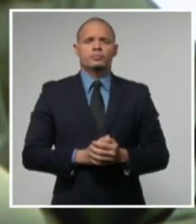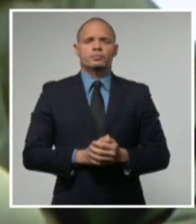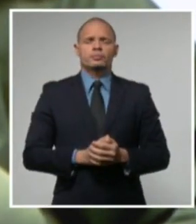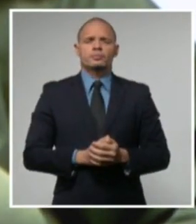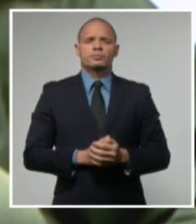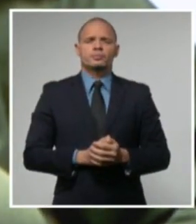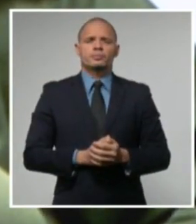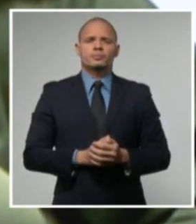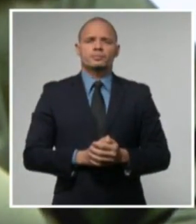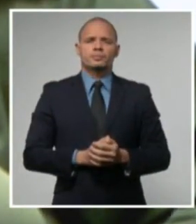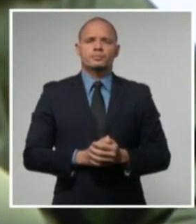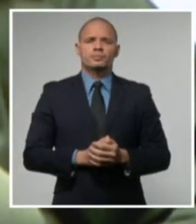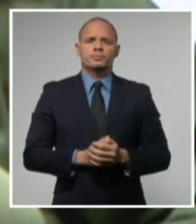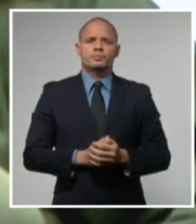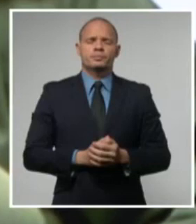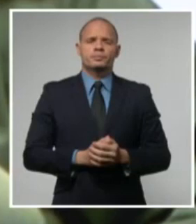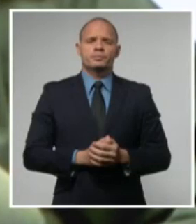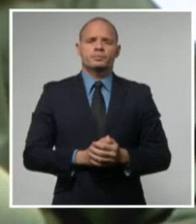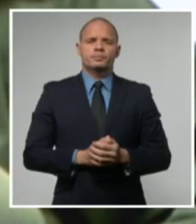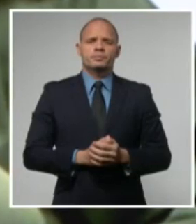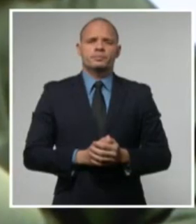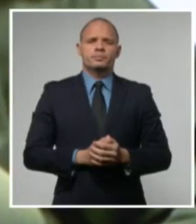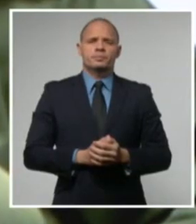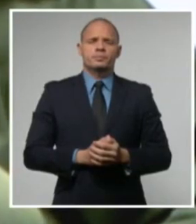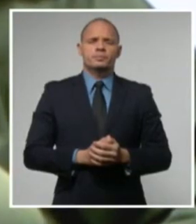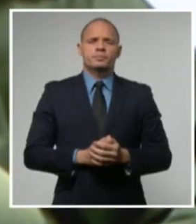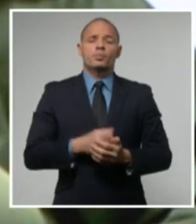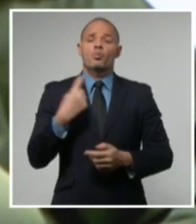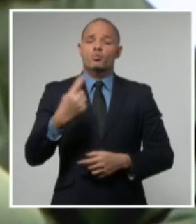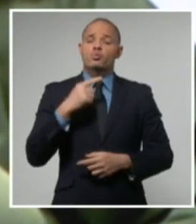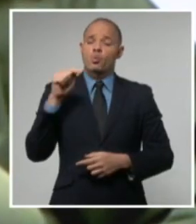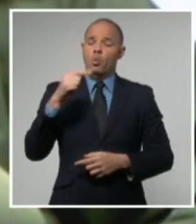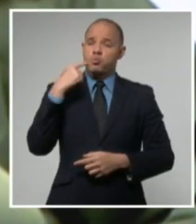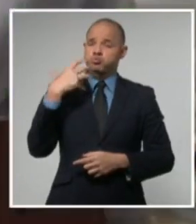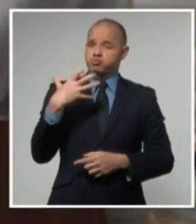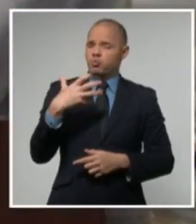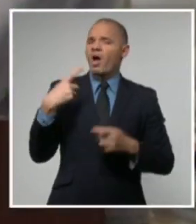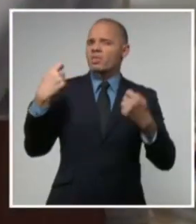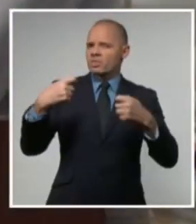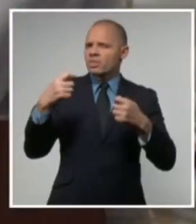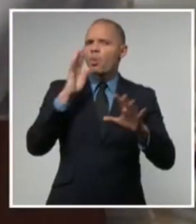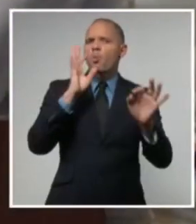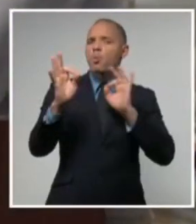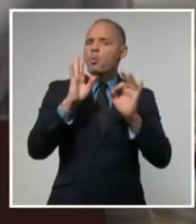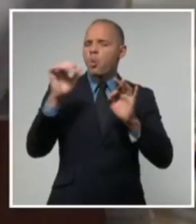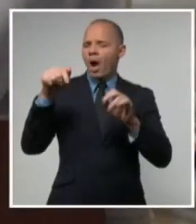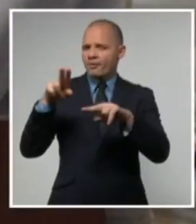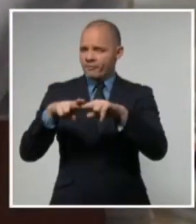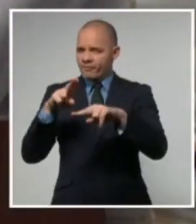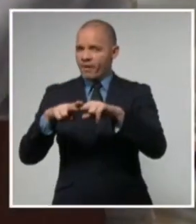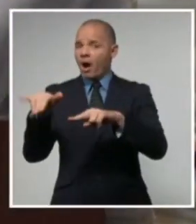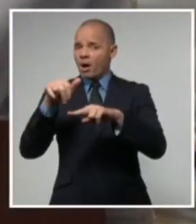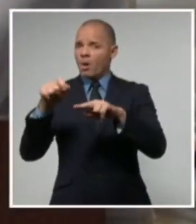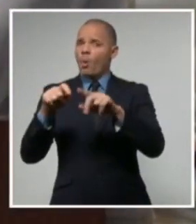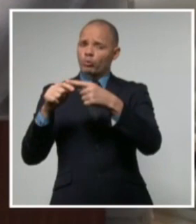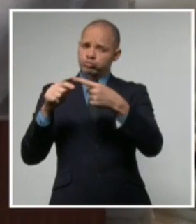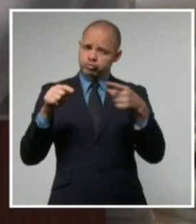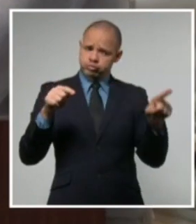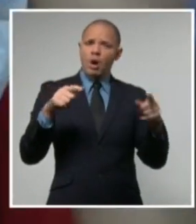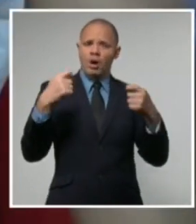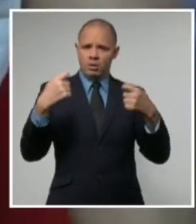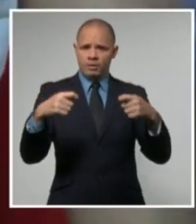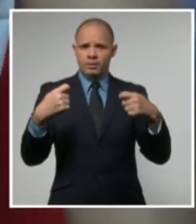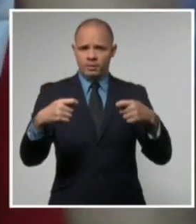La Habana, sino las hacemos también por el país. Y esa es nuestra responsabilidad. Lo haremos con disciplina. El primer ministro llamó a los gobiernos de los